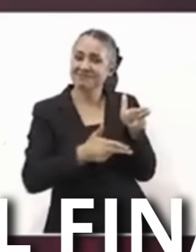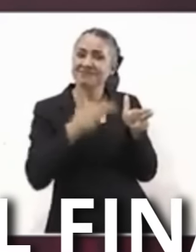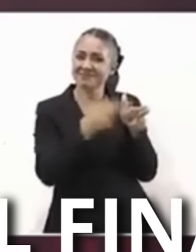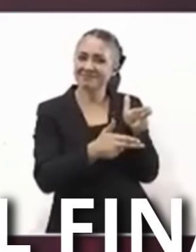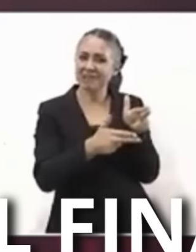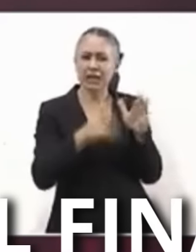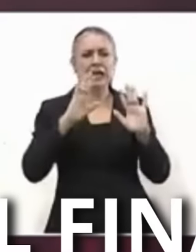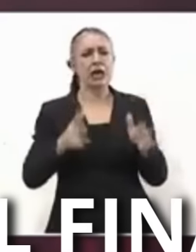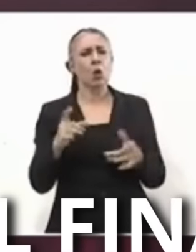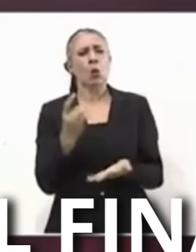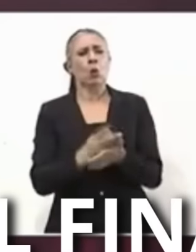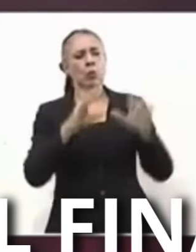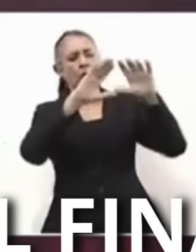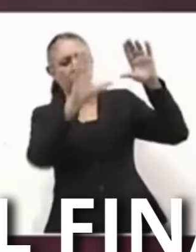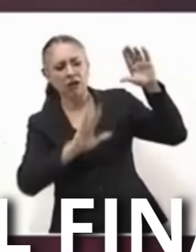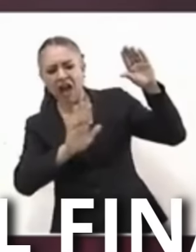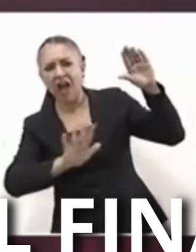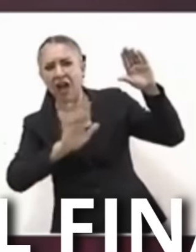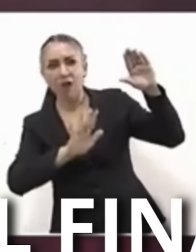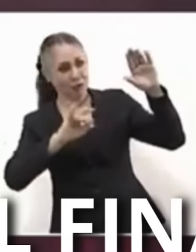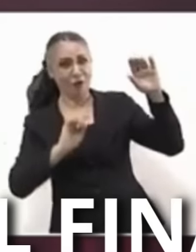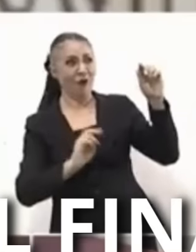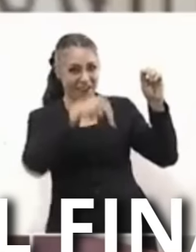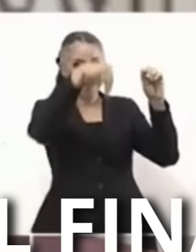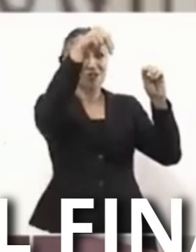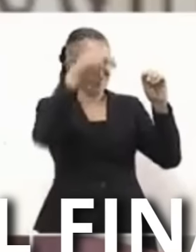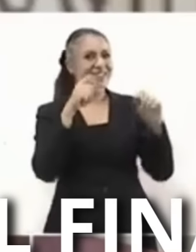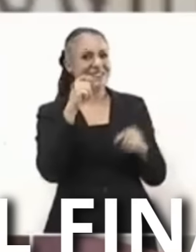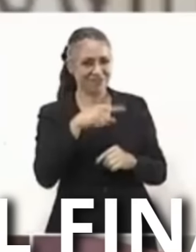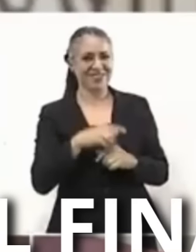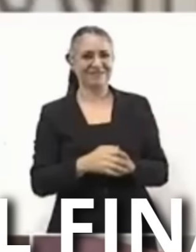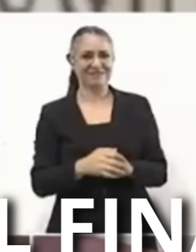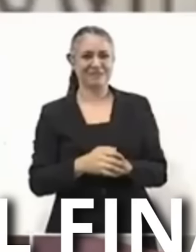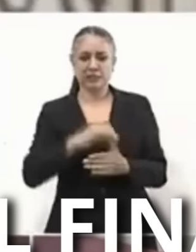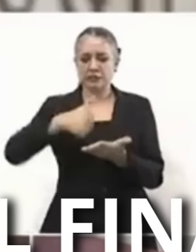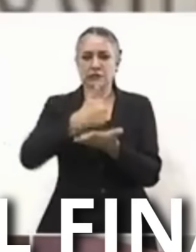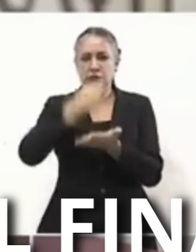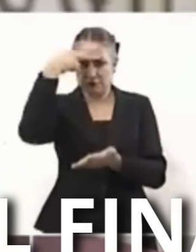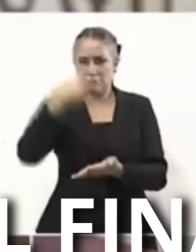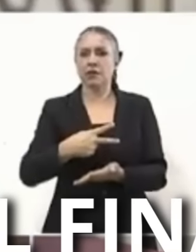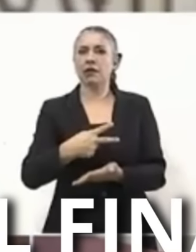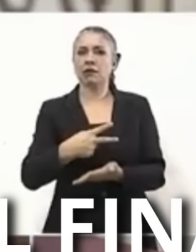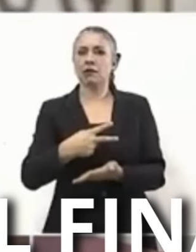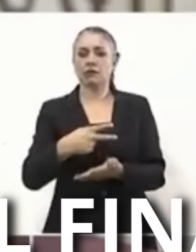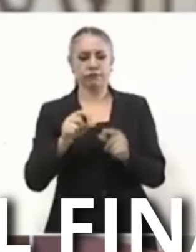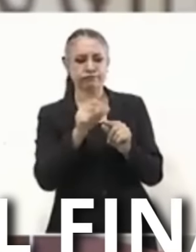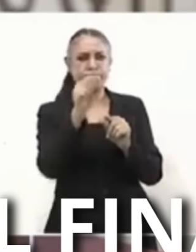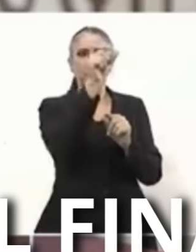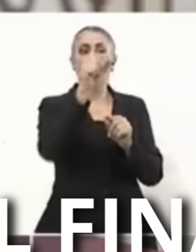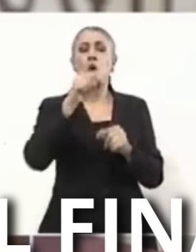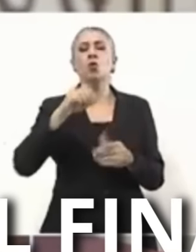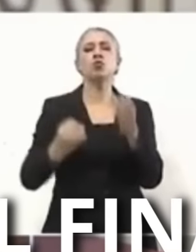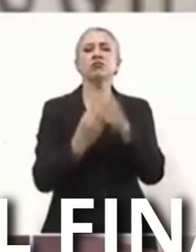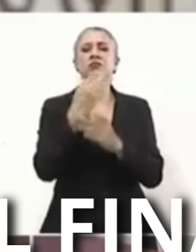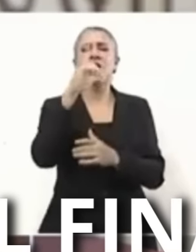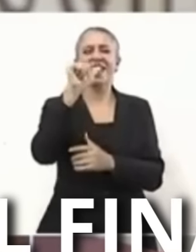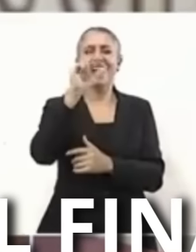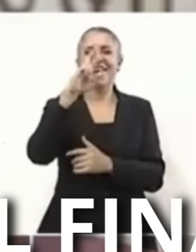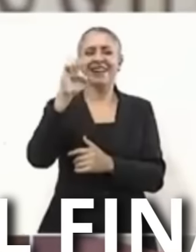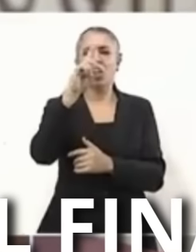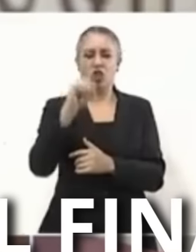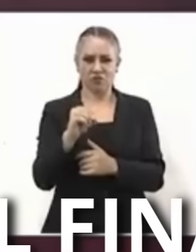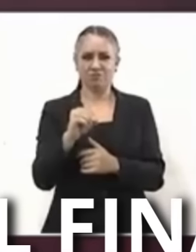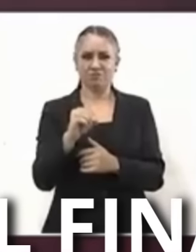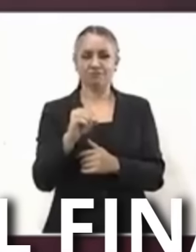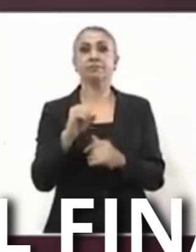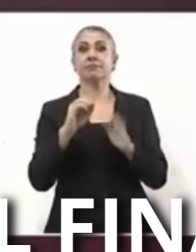sureste Nos vamos a ir Hacia el norte Uno de la ciudad De México Hacia Nuevo Laredo Y el otro De